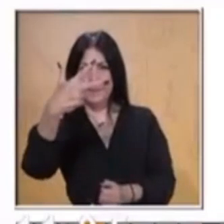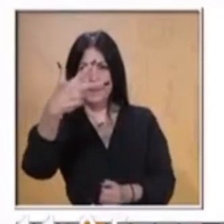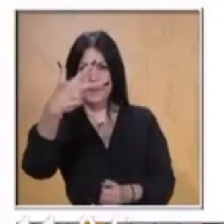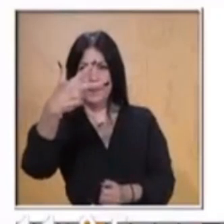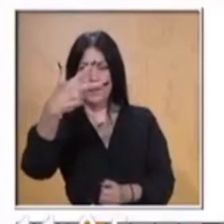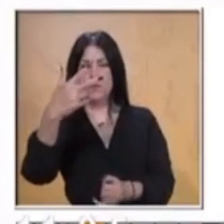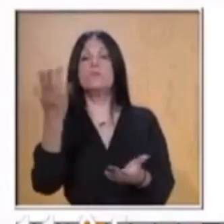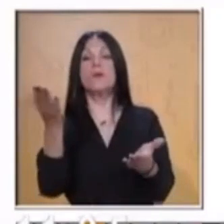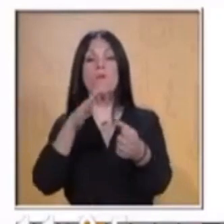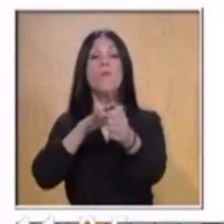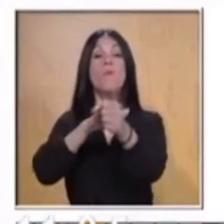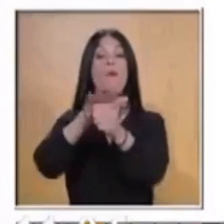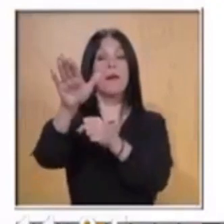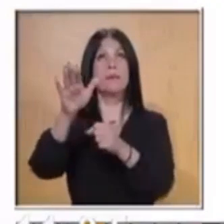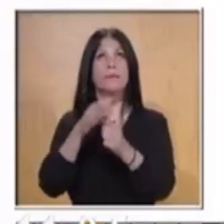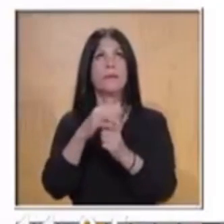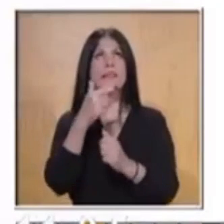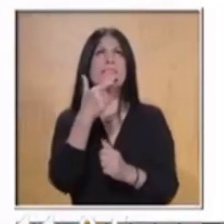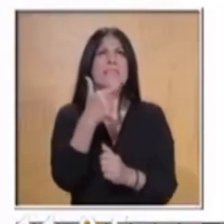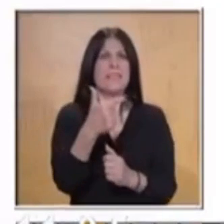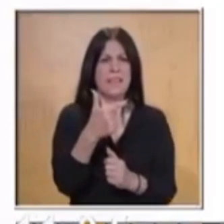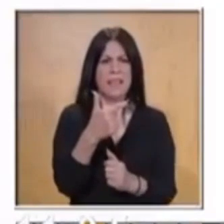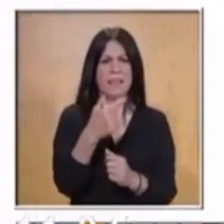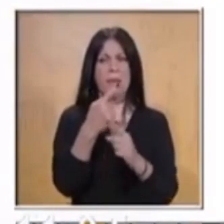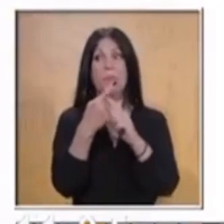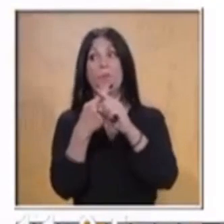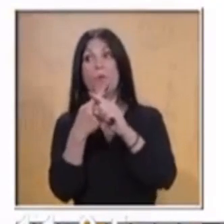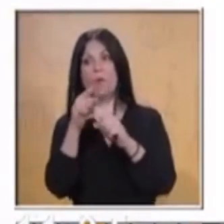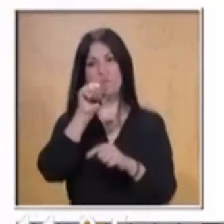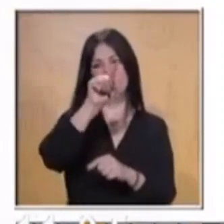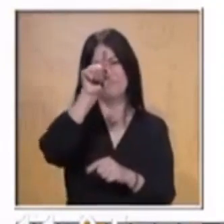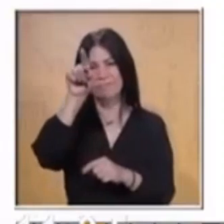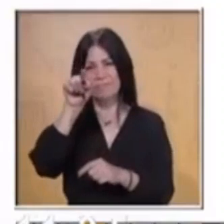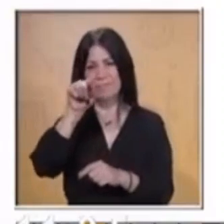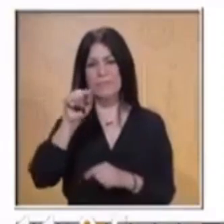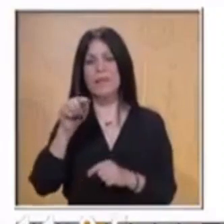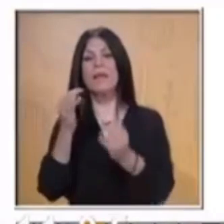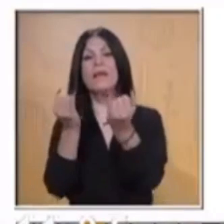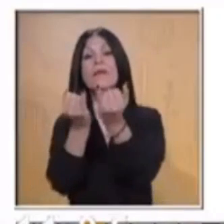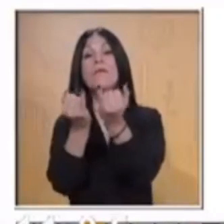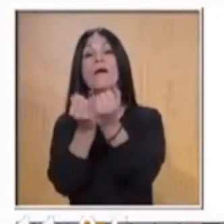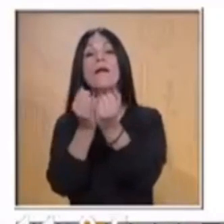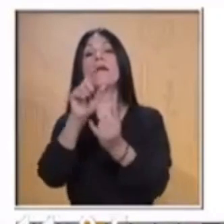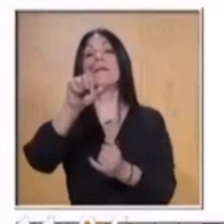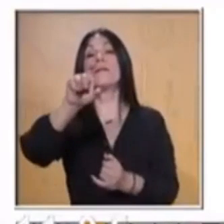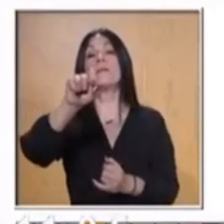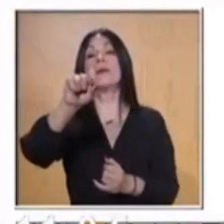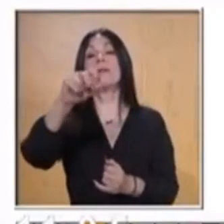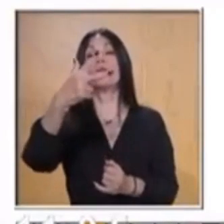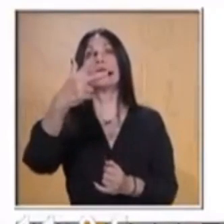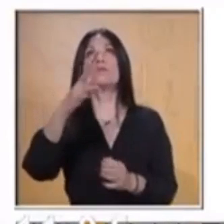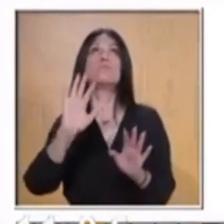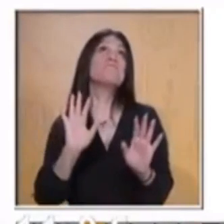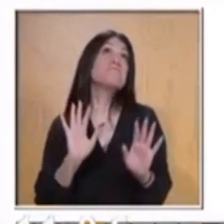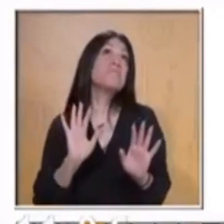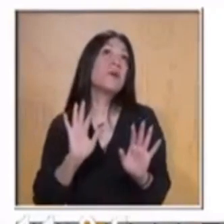7, ¿por qué te da 28? 7 podría ser el 3. 7 por 3, no. No